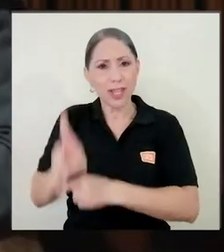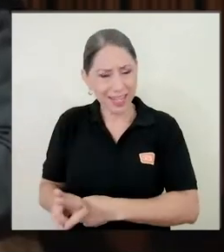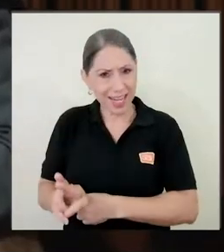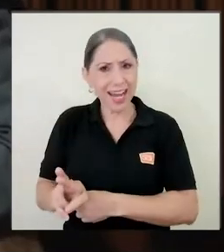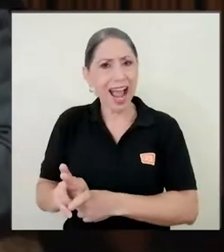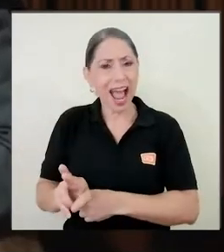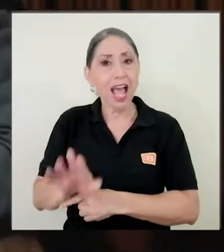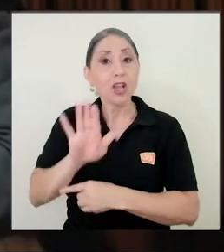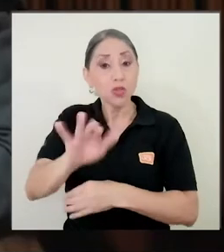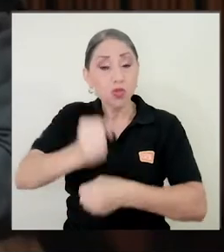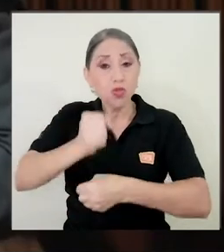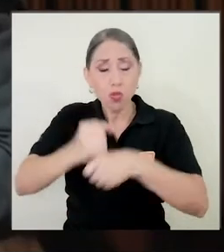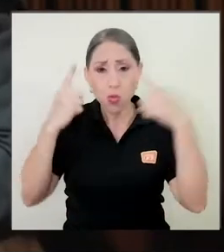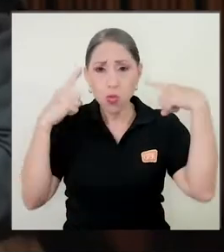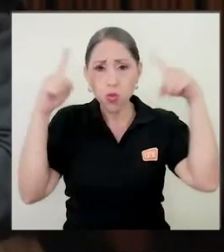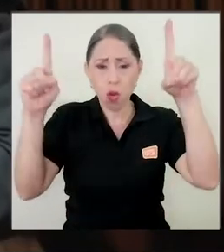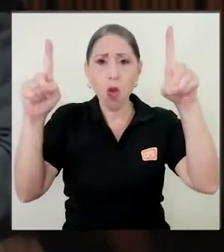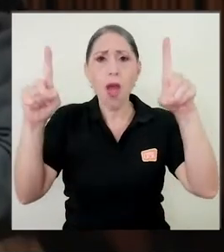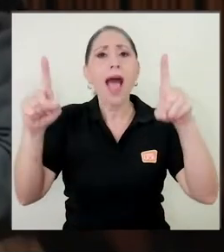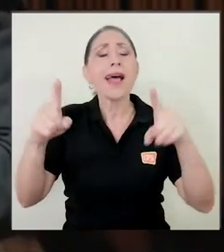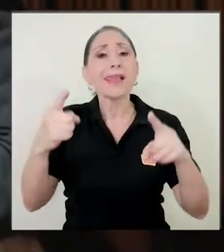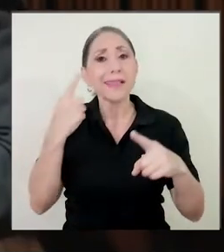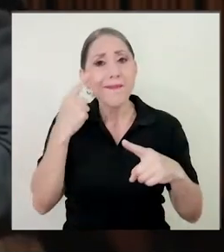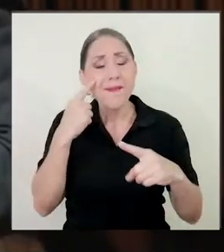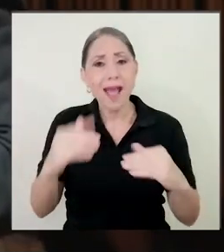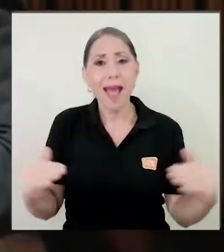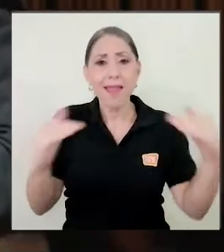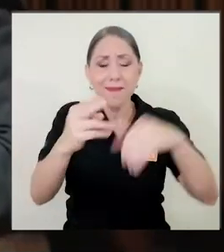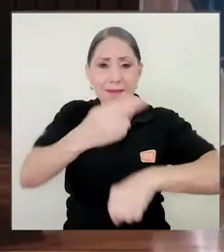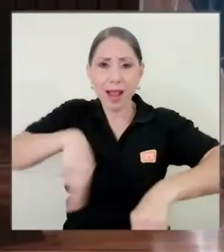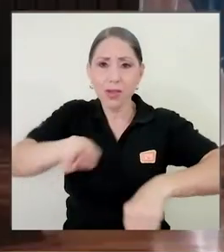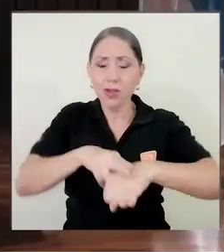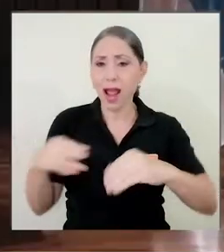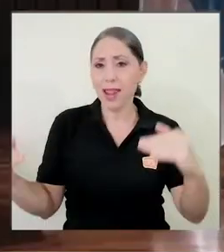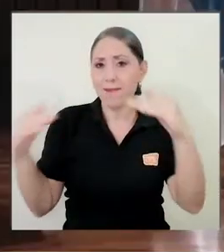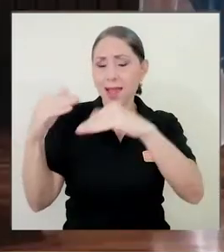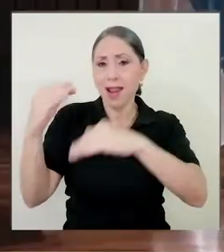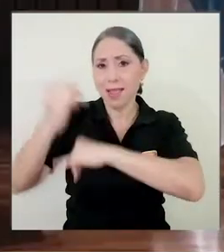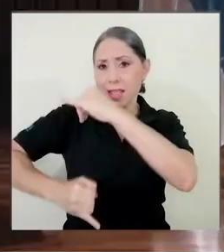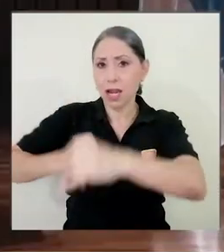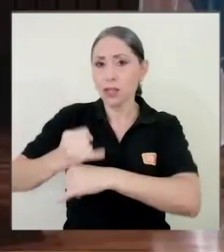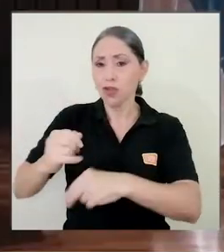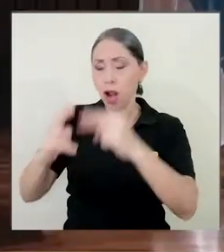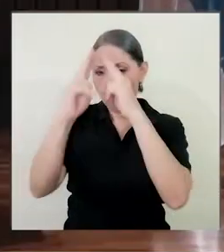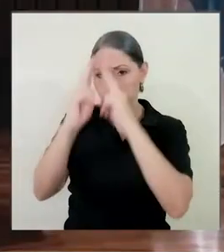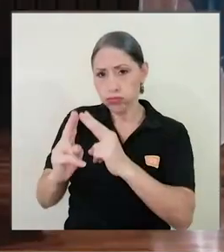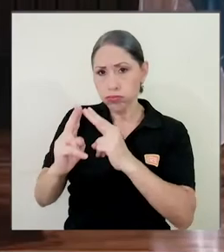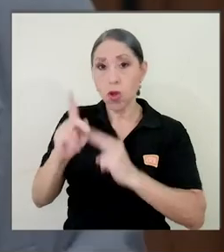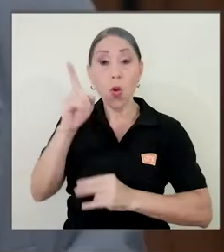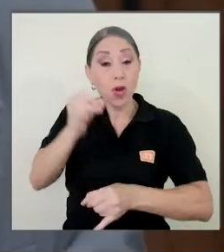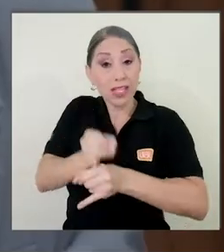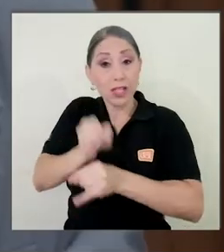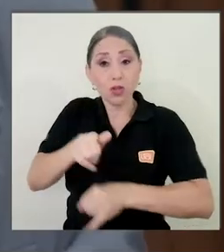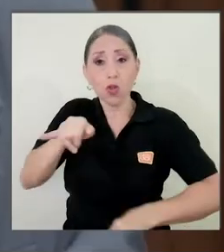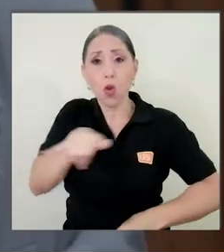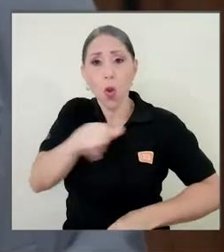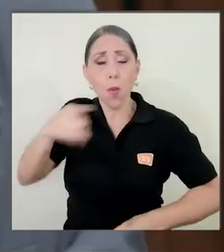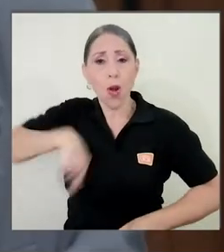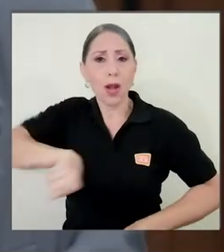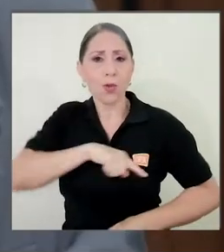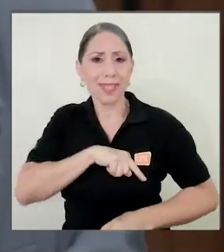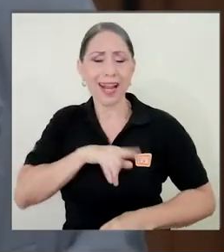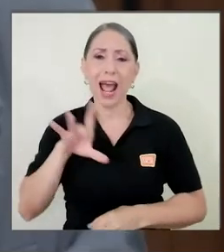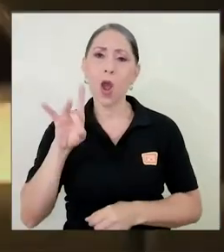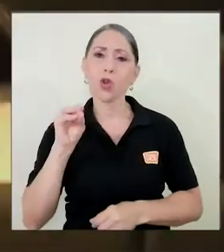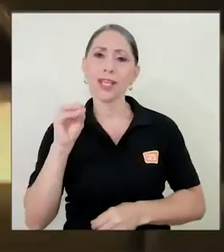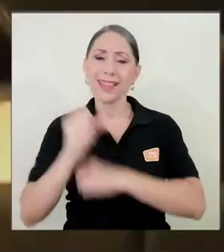Rica se acumulan en los anales nacionales e internacionales. Para una institución como la nuestra, 80 años han traído